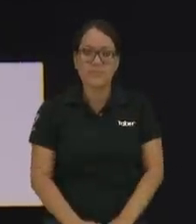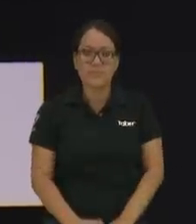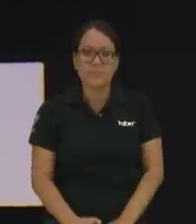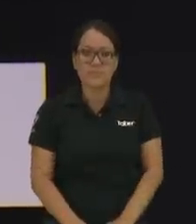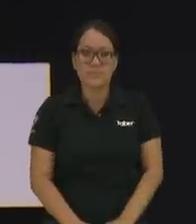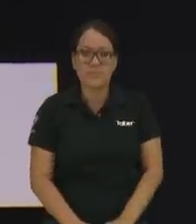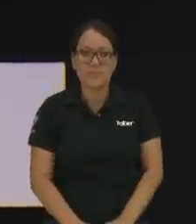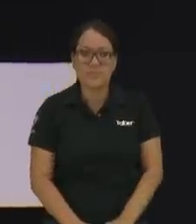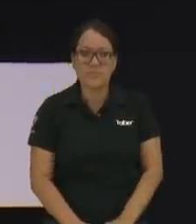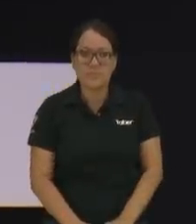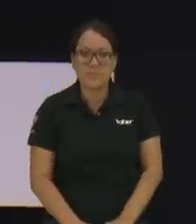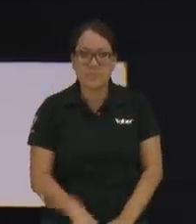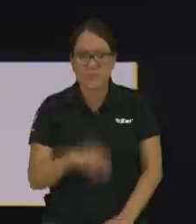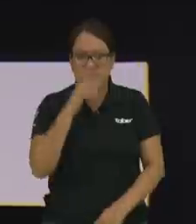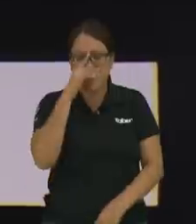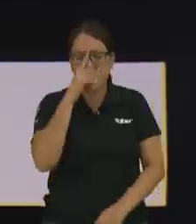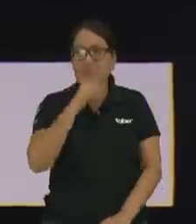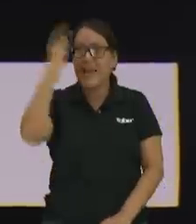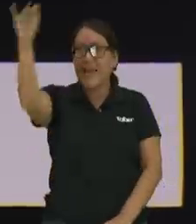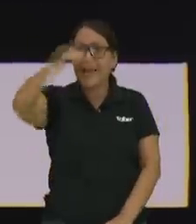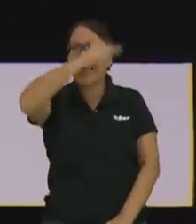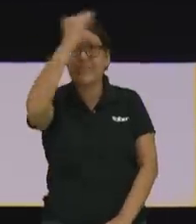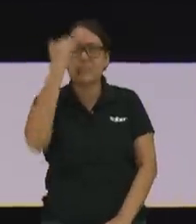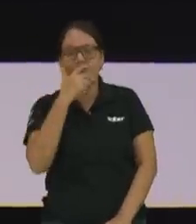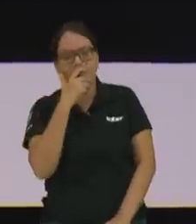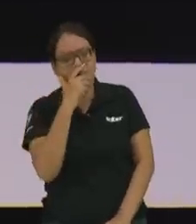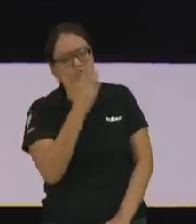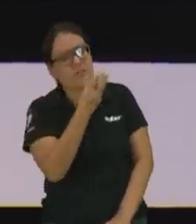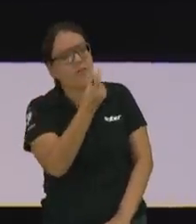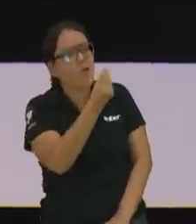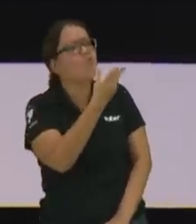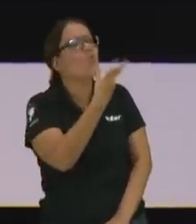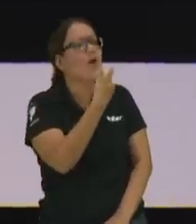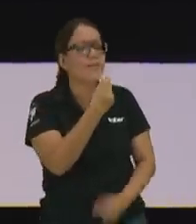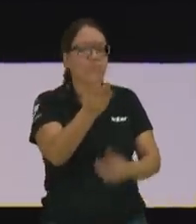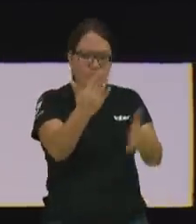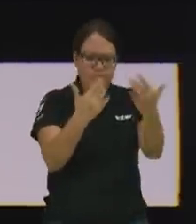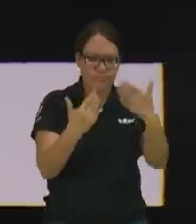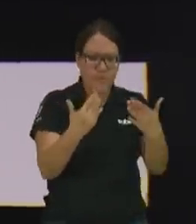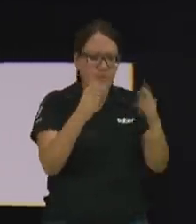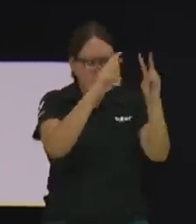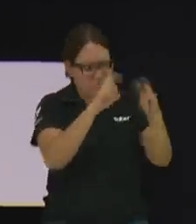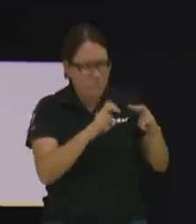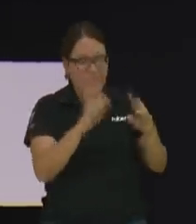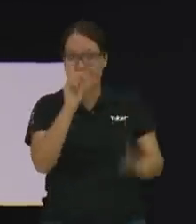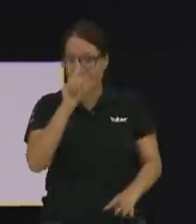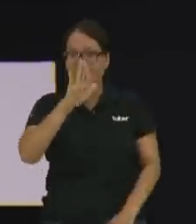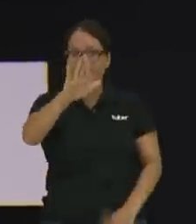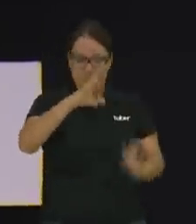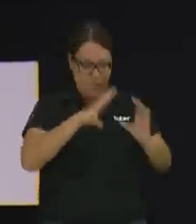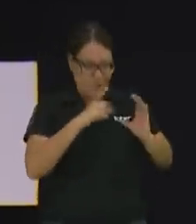en el cielo no van a revisar tu cuenta de banco en el cielo van a revisar tu corazón